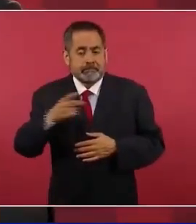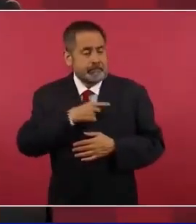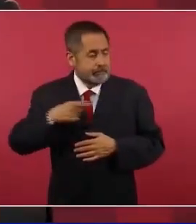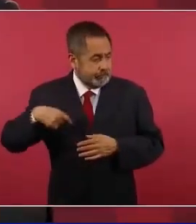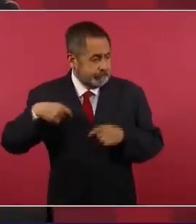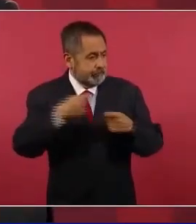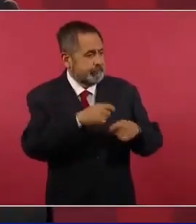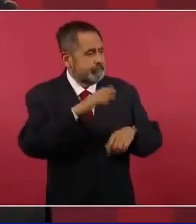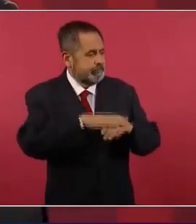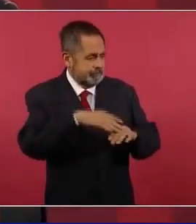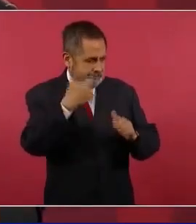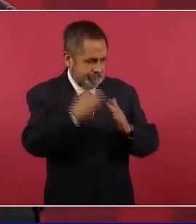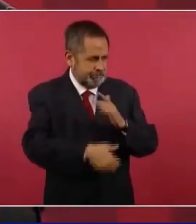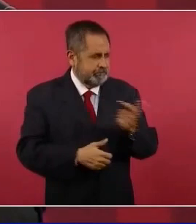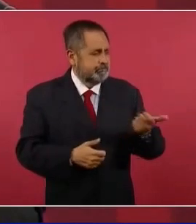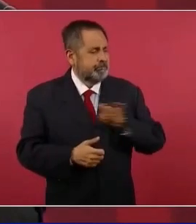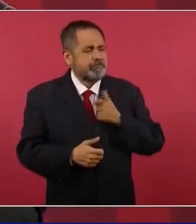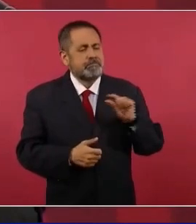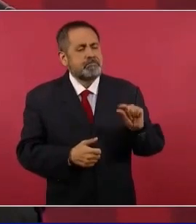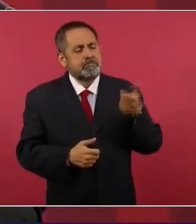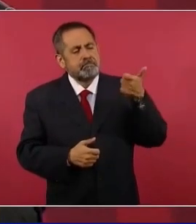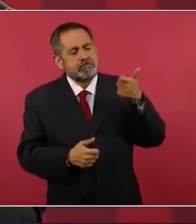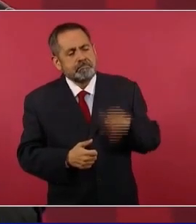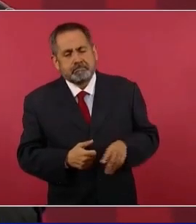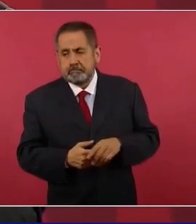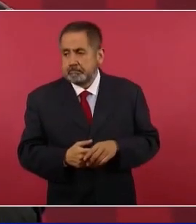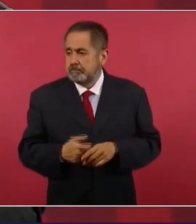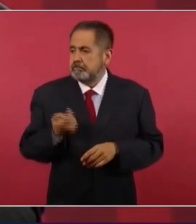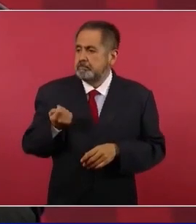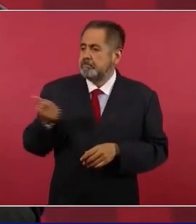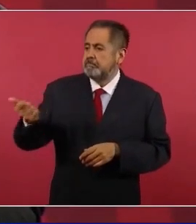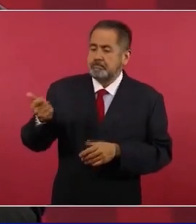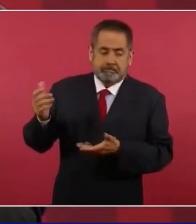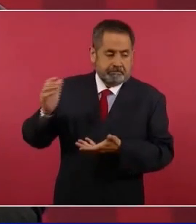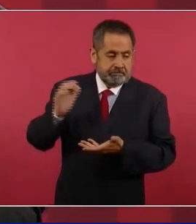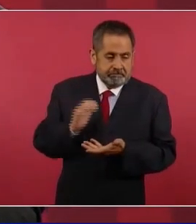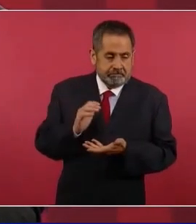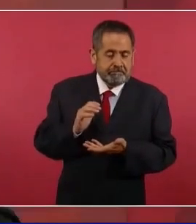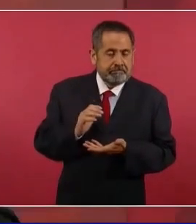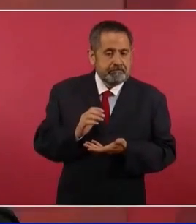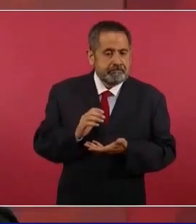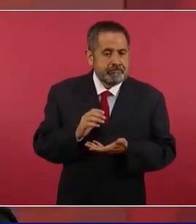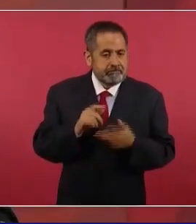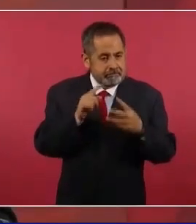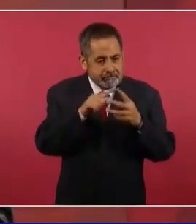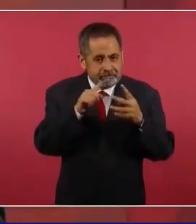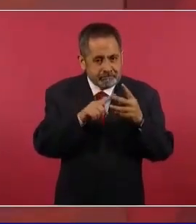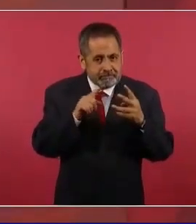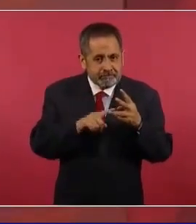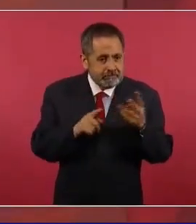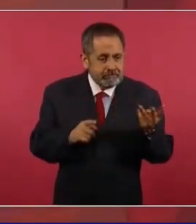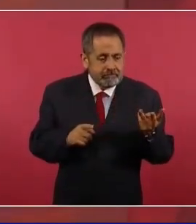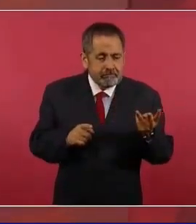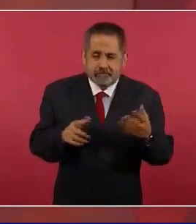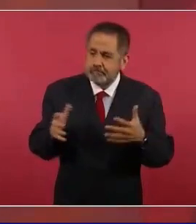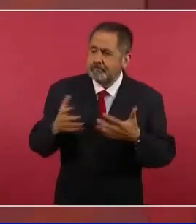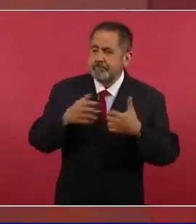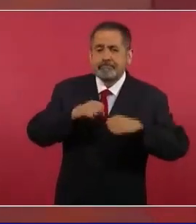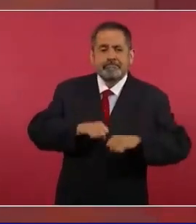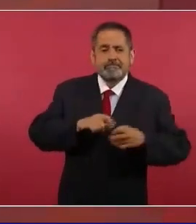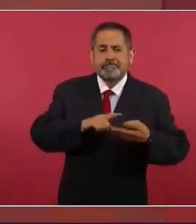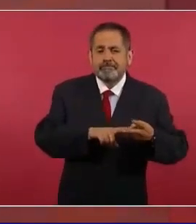gas más barato a Odebrecht y se quedan